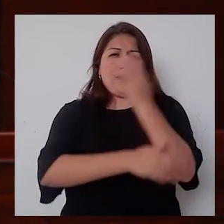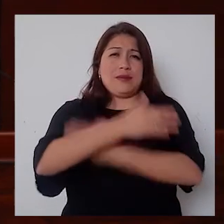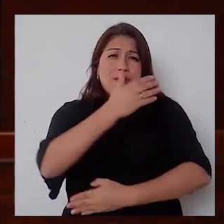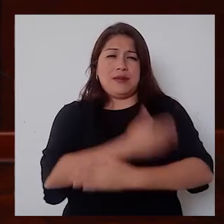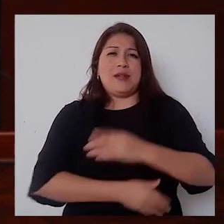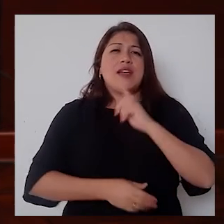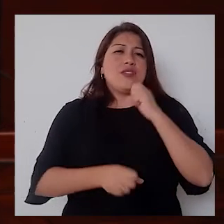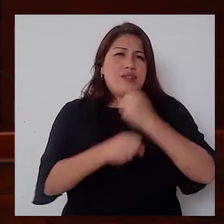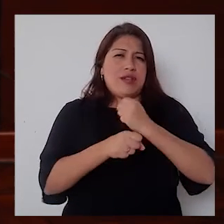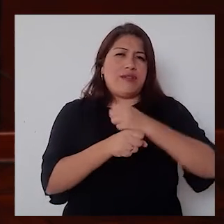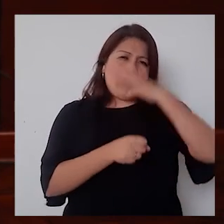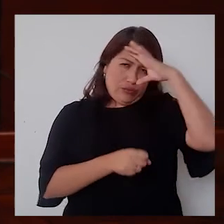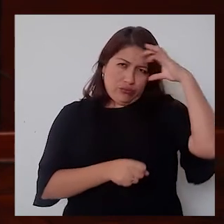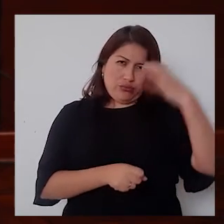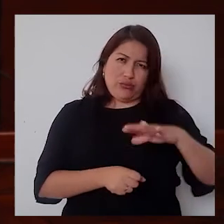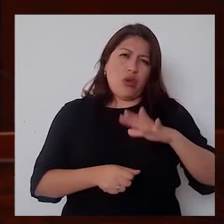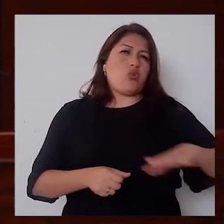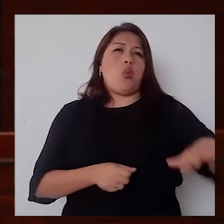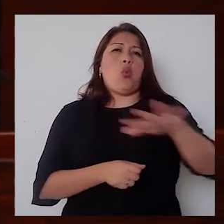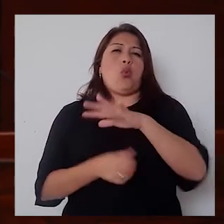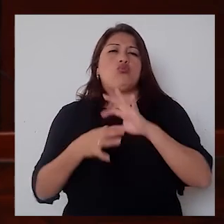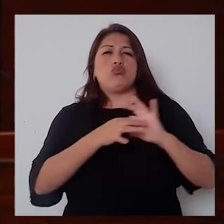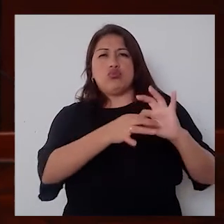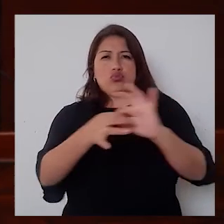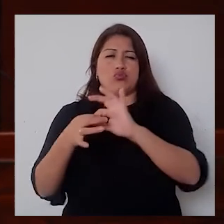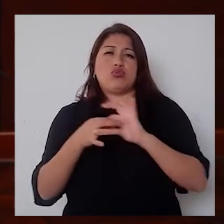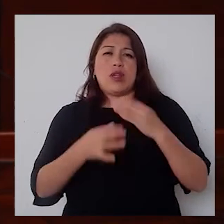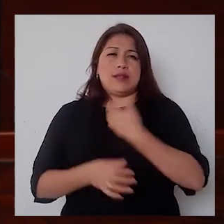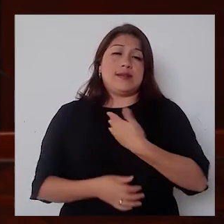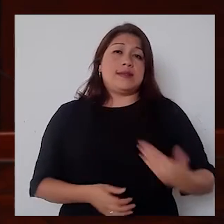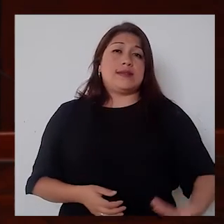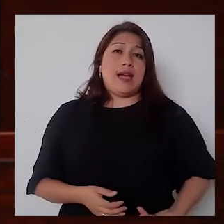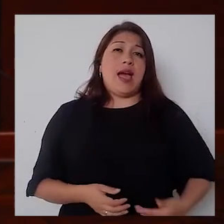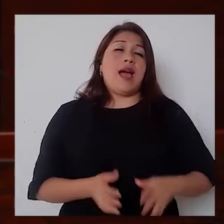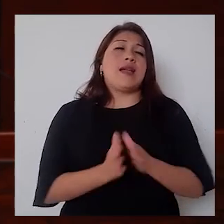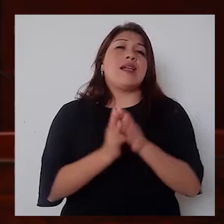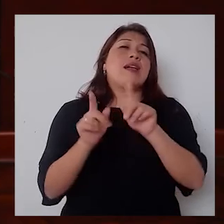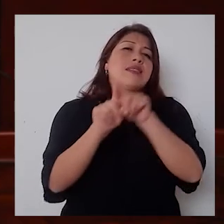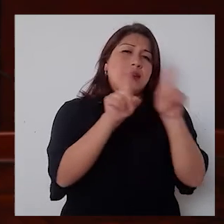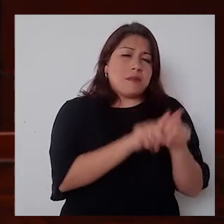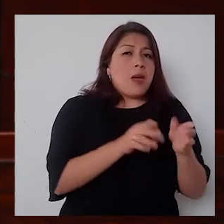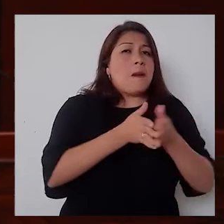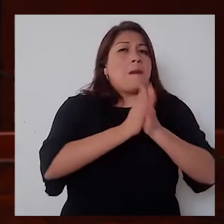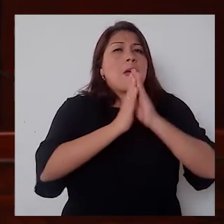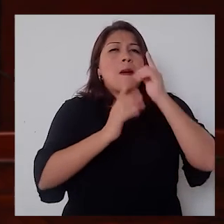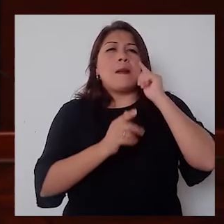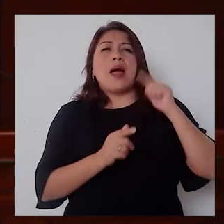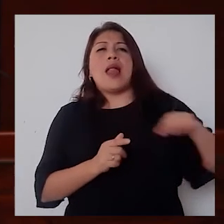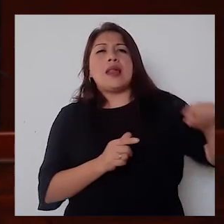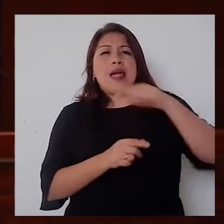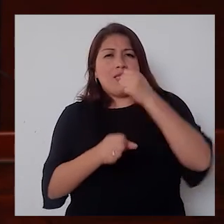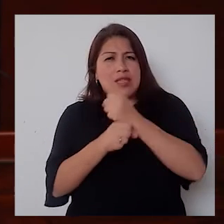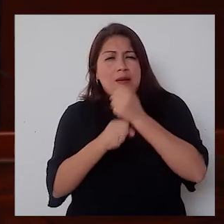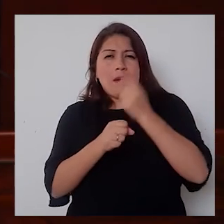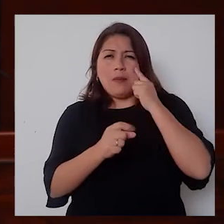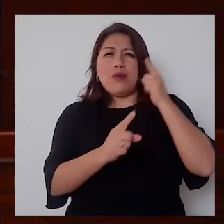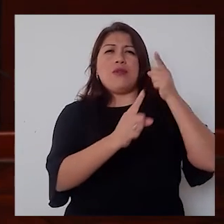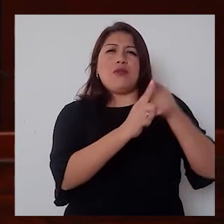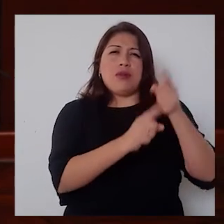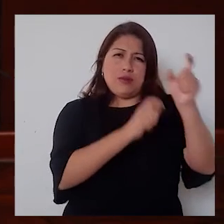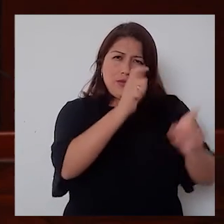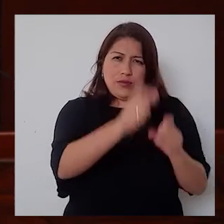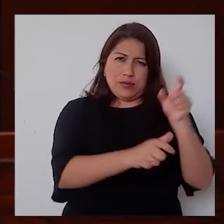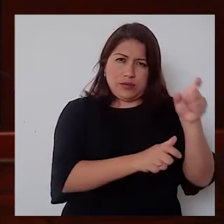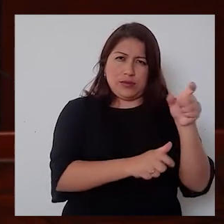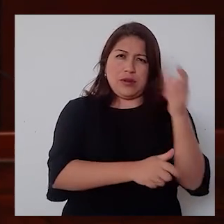sectores del Estado, incluido también los gobiernos locales, para poder trabajar a favor de los derechos de las personas con discapacidad. ¿Qué le